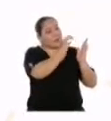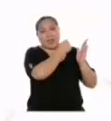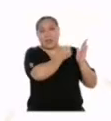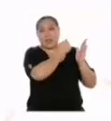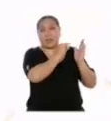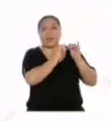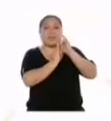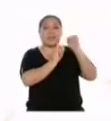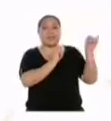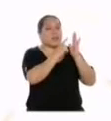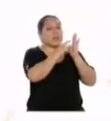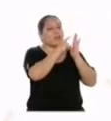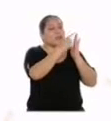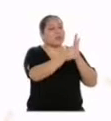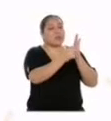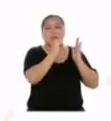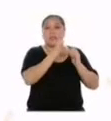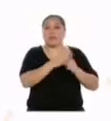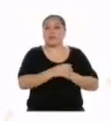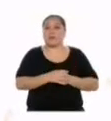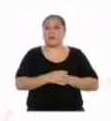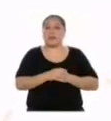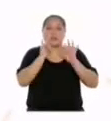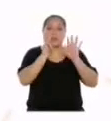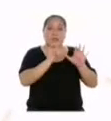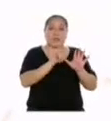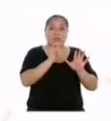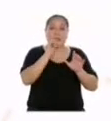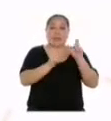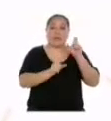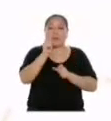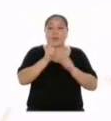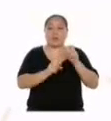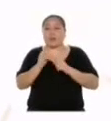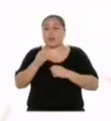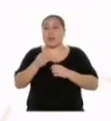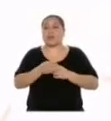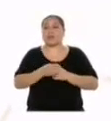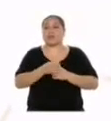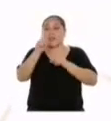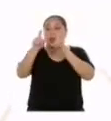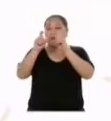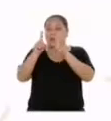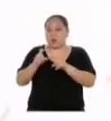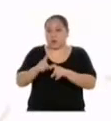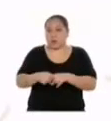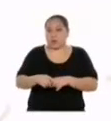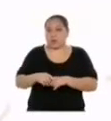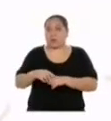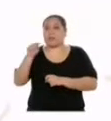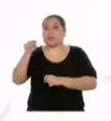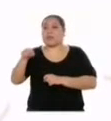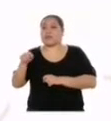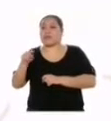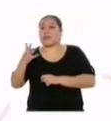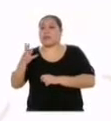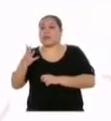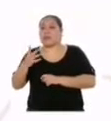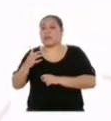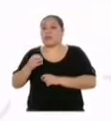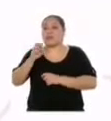diciendo, 7 de las 50 personas encuestadas toman entre 0 y menos de 3 vasos de agua por día.